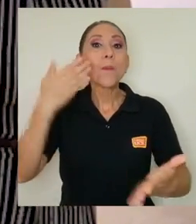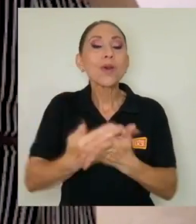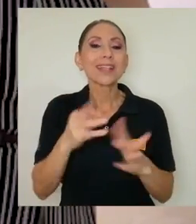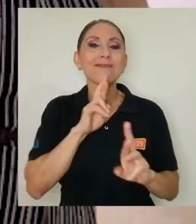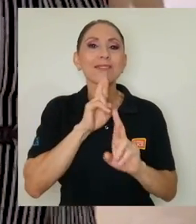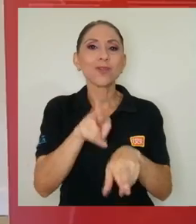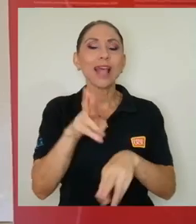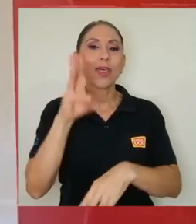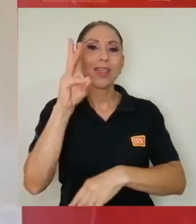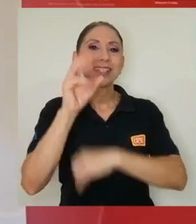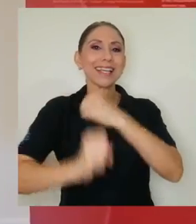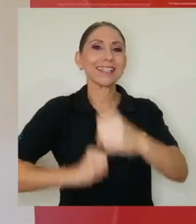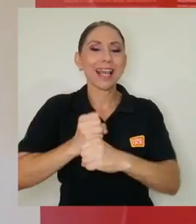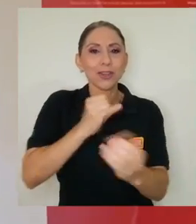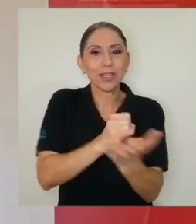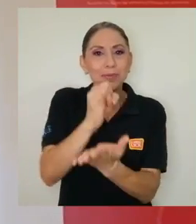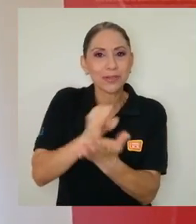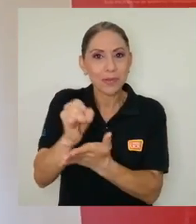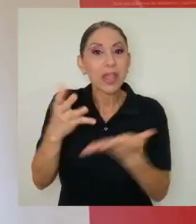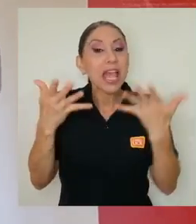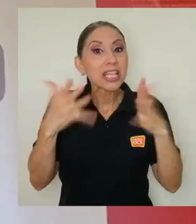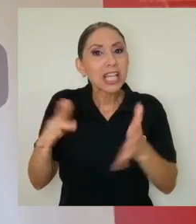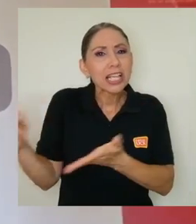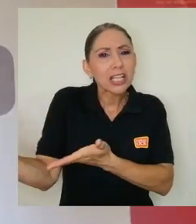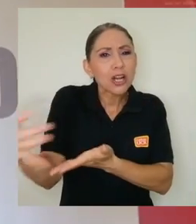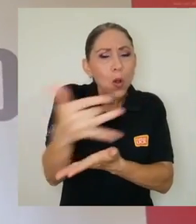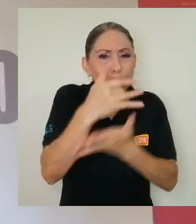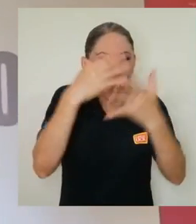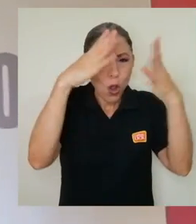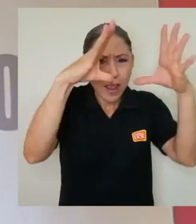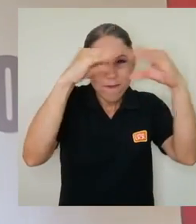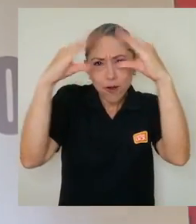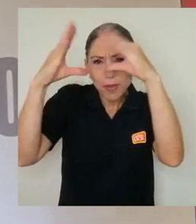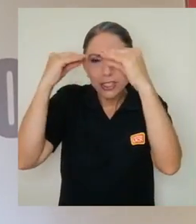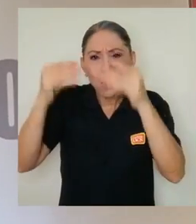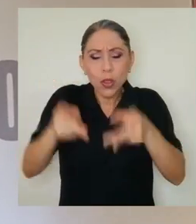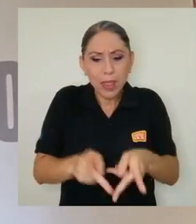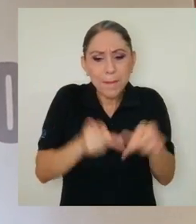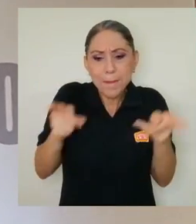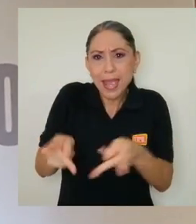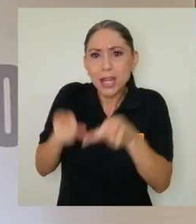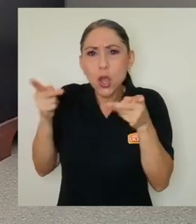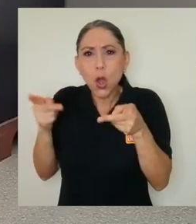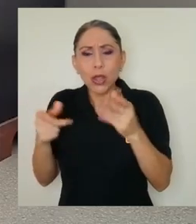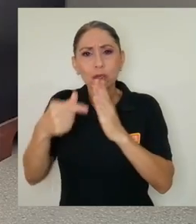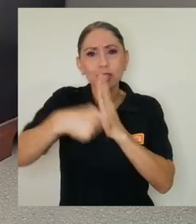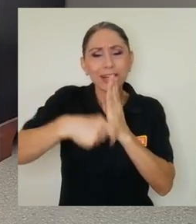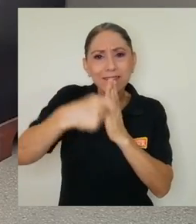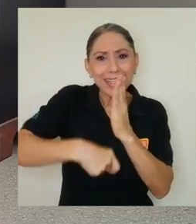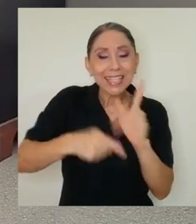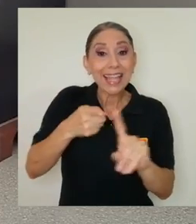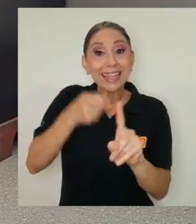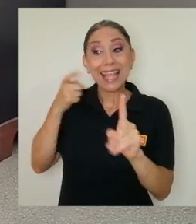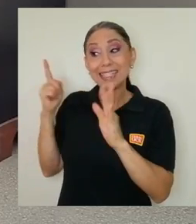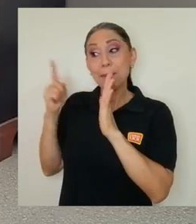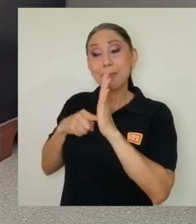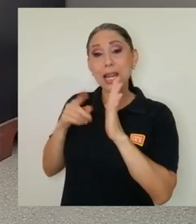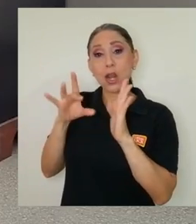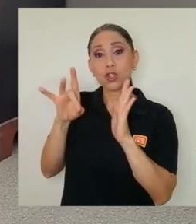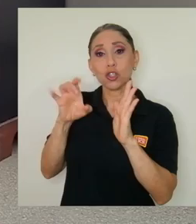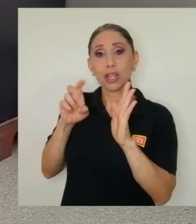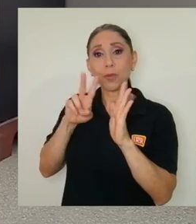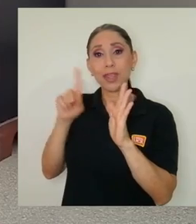investigación en los que se recopiló información de periódicos y revistas desde 1821 hasta el 2018